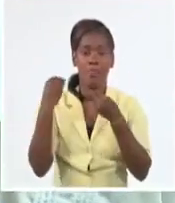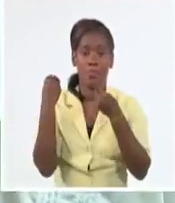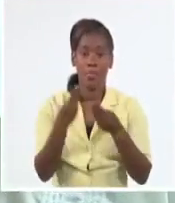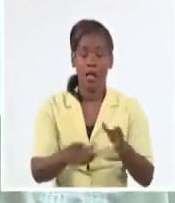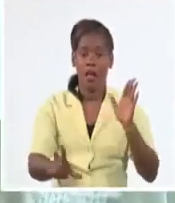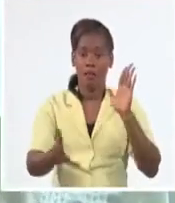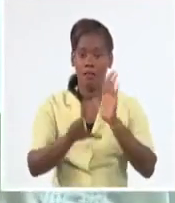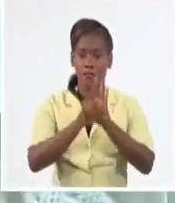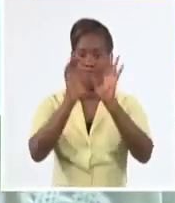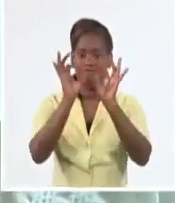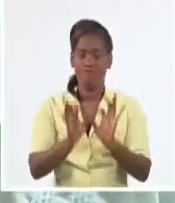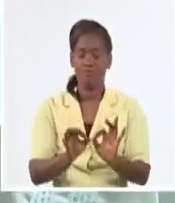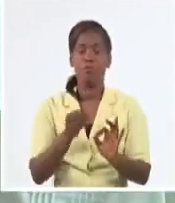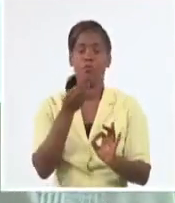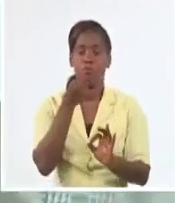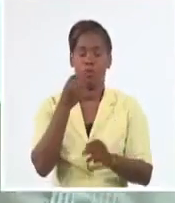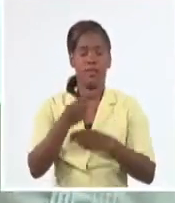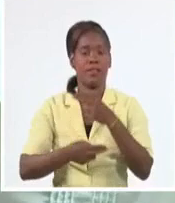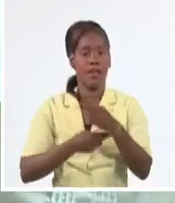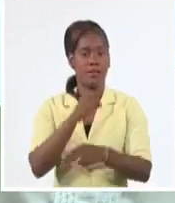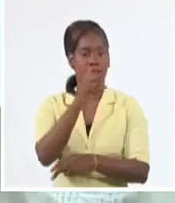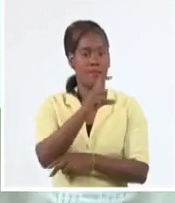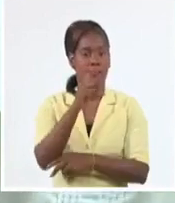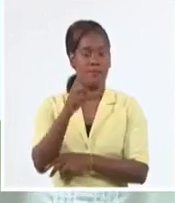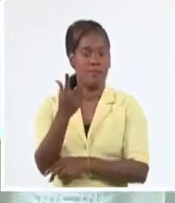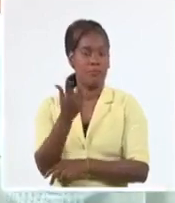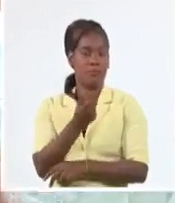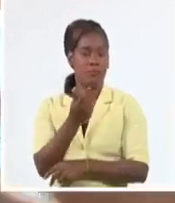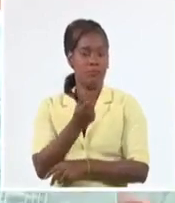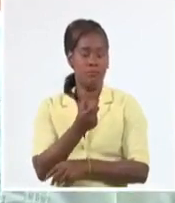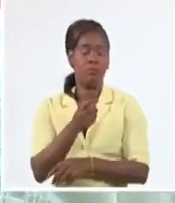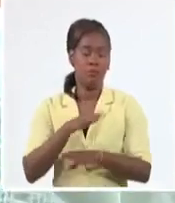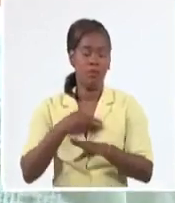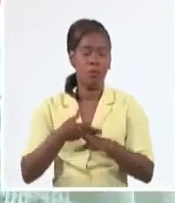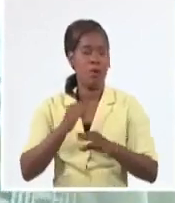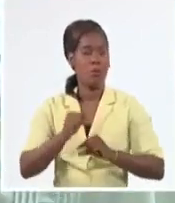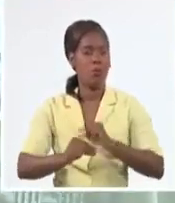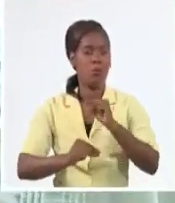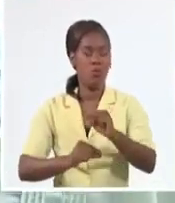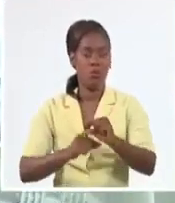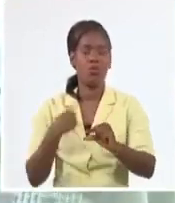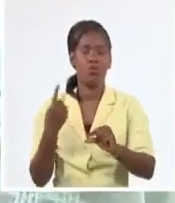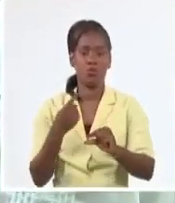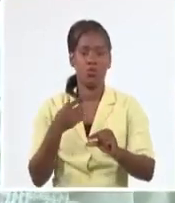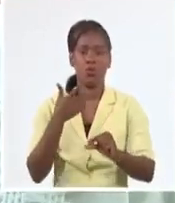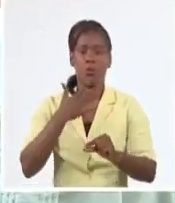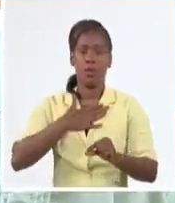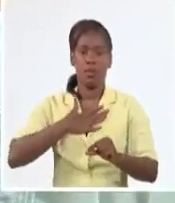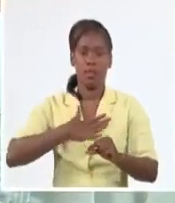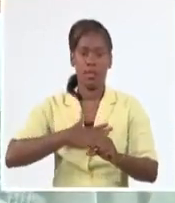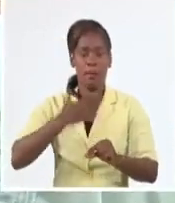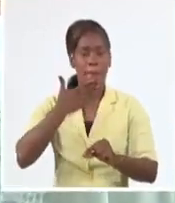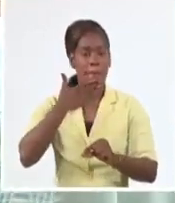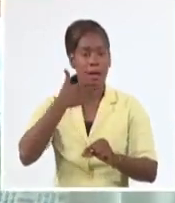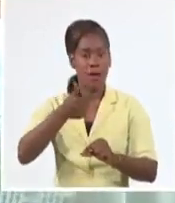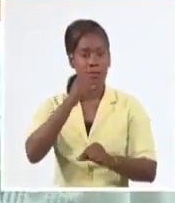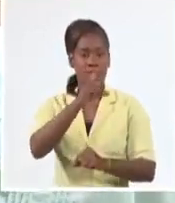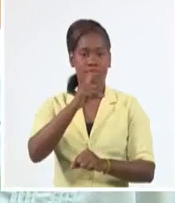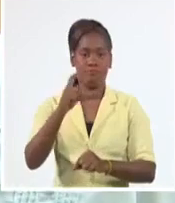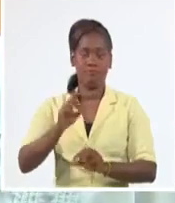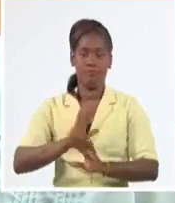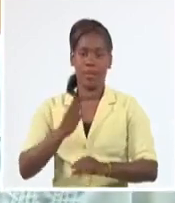Con lo cual, después de que completemos esto, estaremos todos mucho más tranquilos con la inauguración, con la